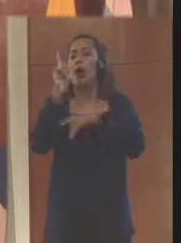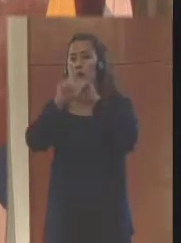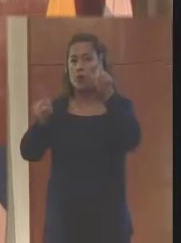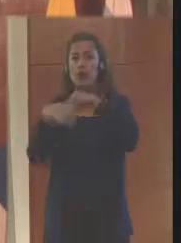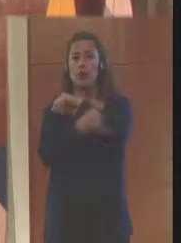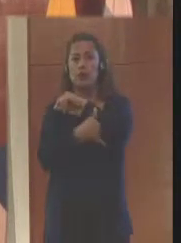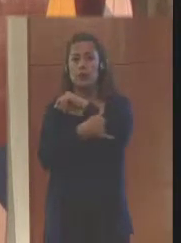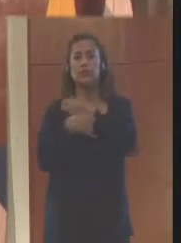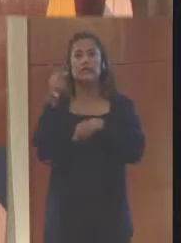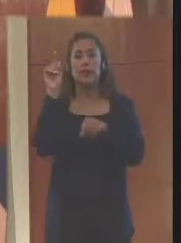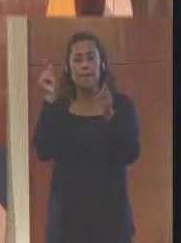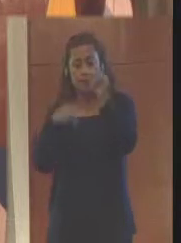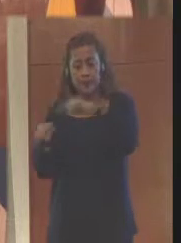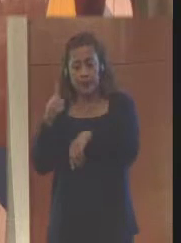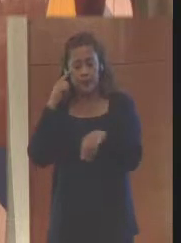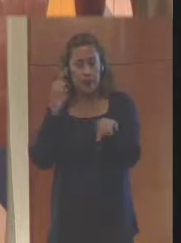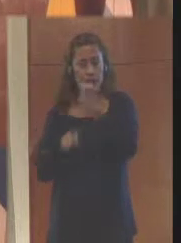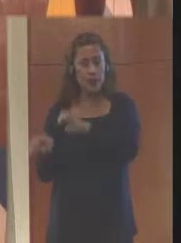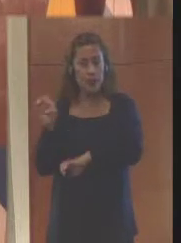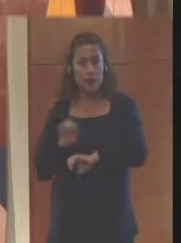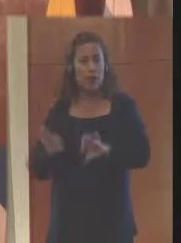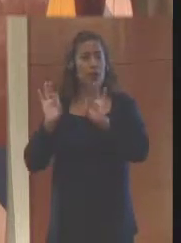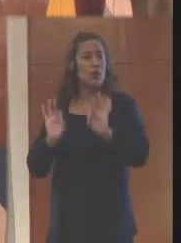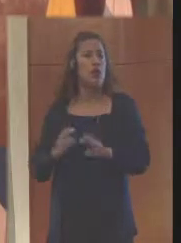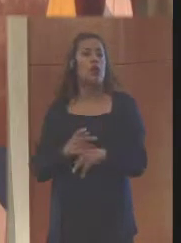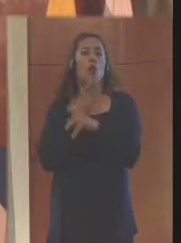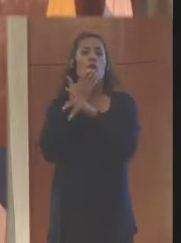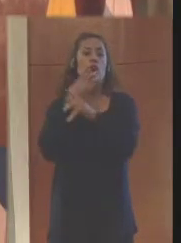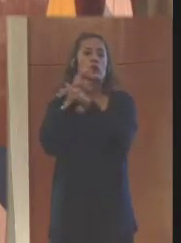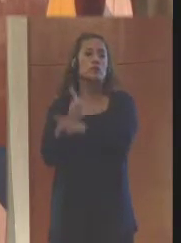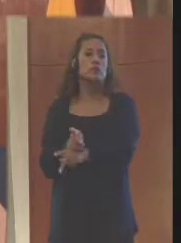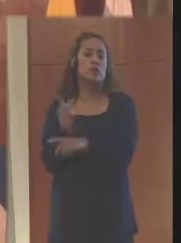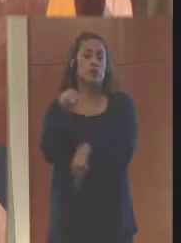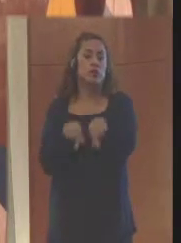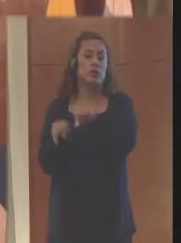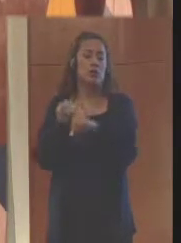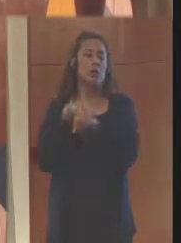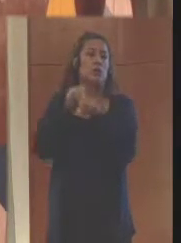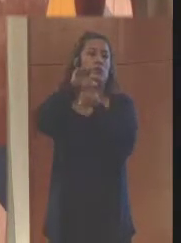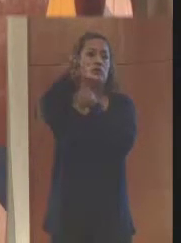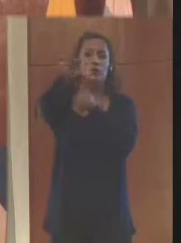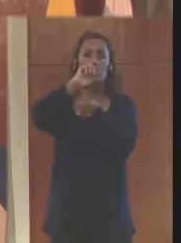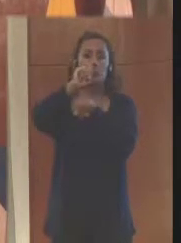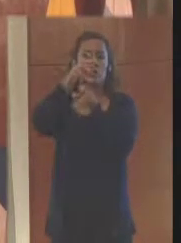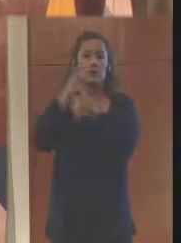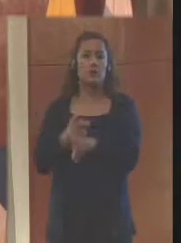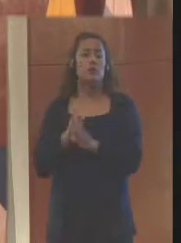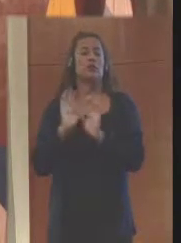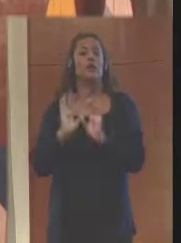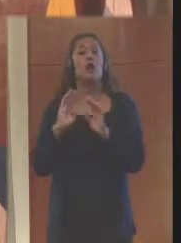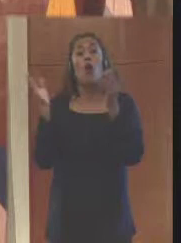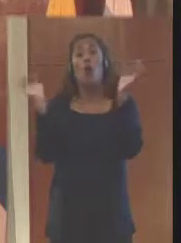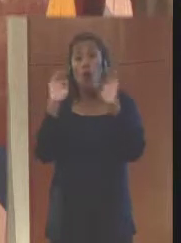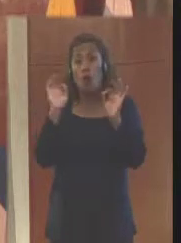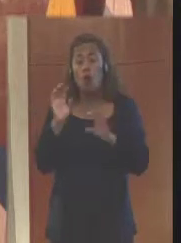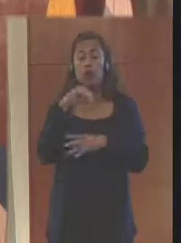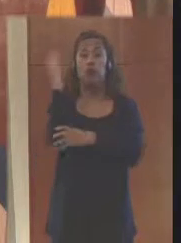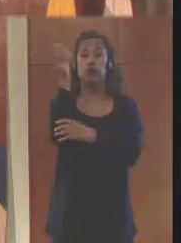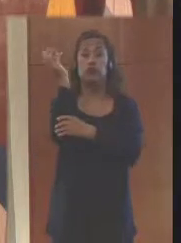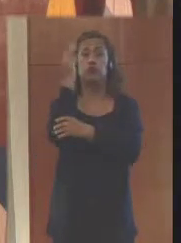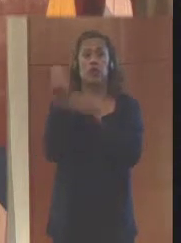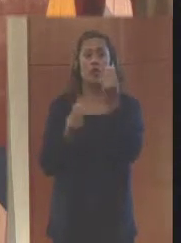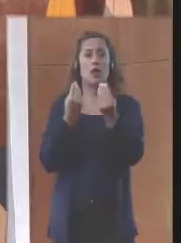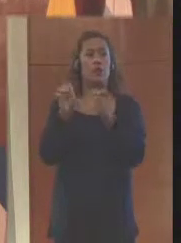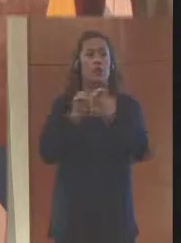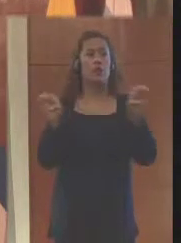gobiernos, en pro de promover la seguridad química a nivel mundial. Y por otro lado, en caso de presentarse una emergencia, cómo el sector